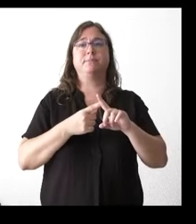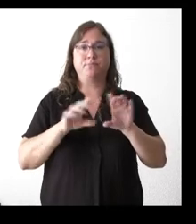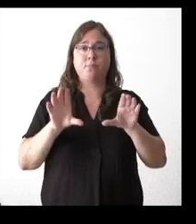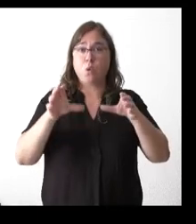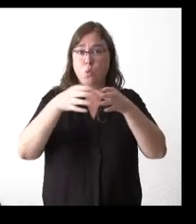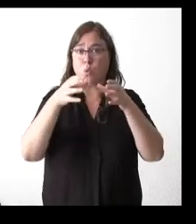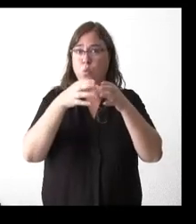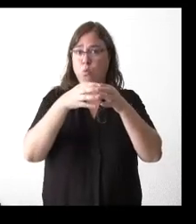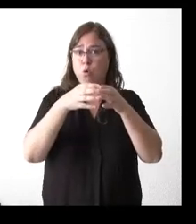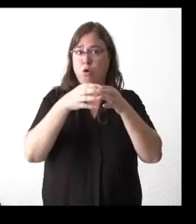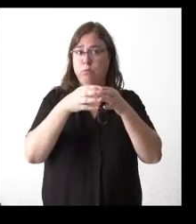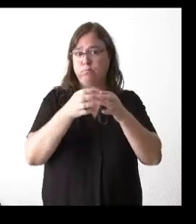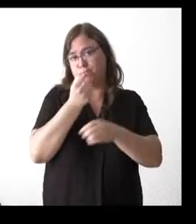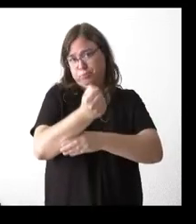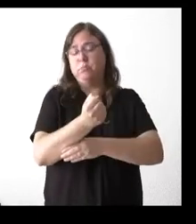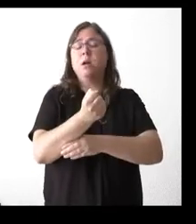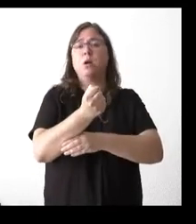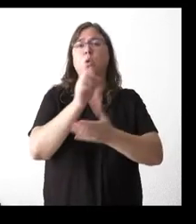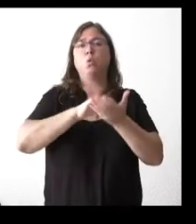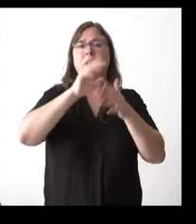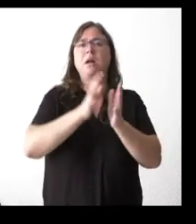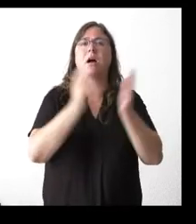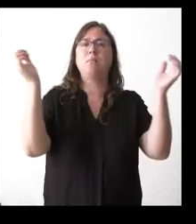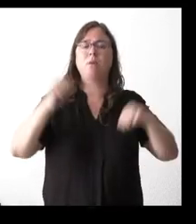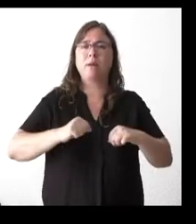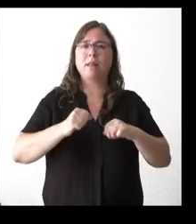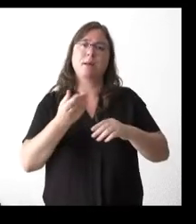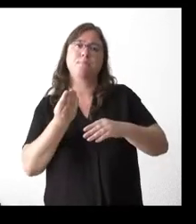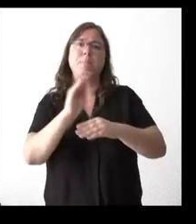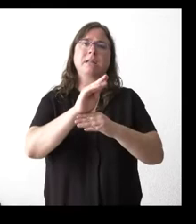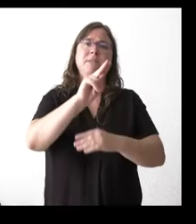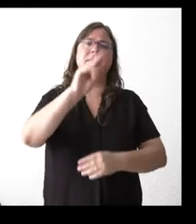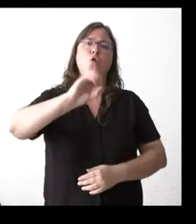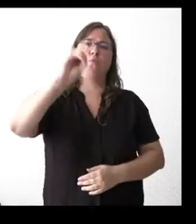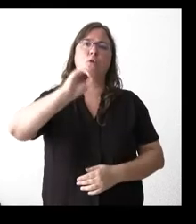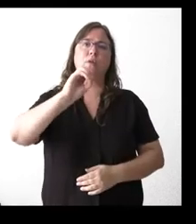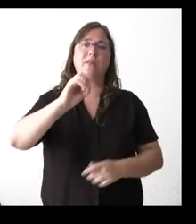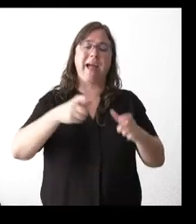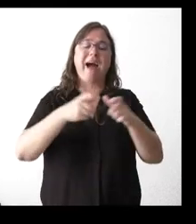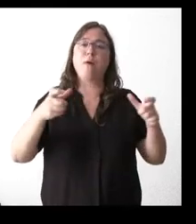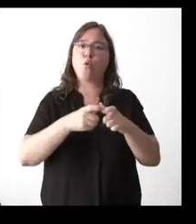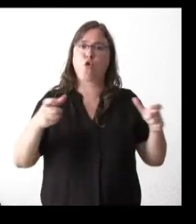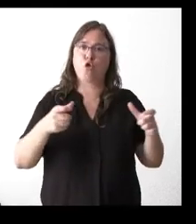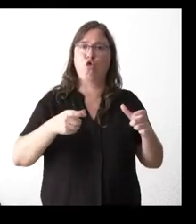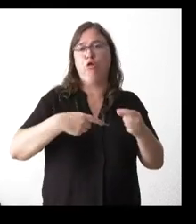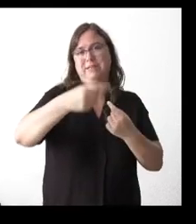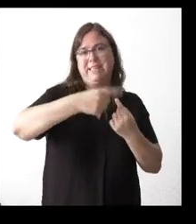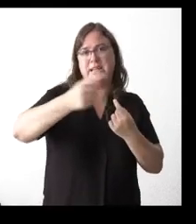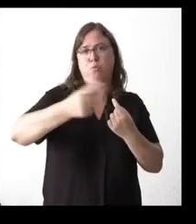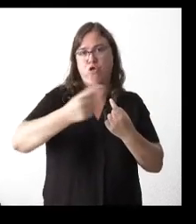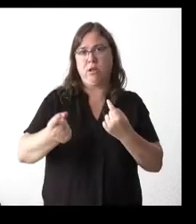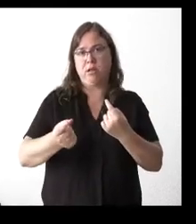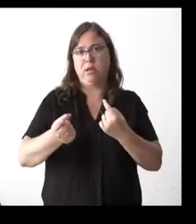sustentan a la Junta de complementar con un 25% los abonos de transporte de